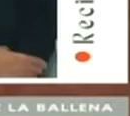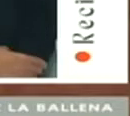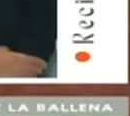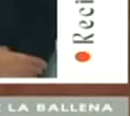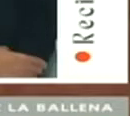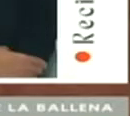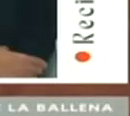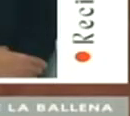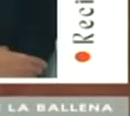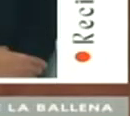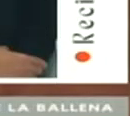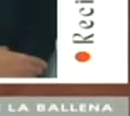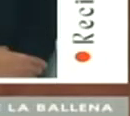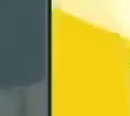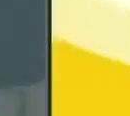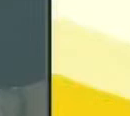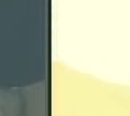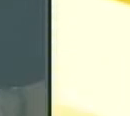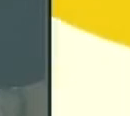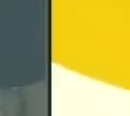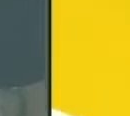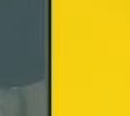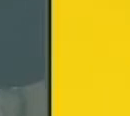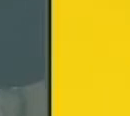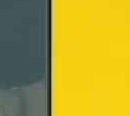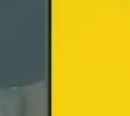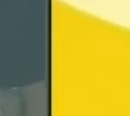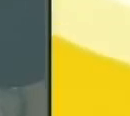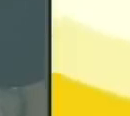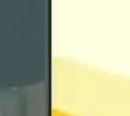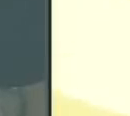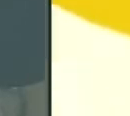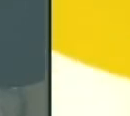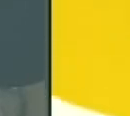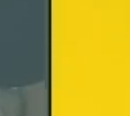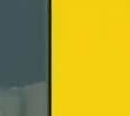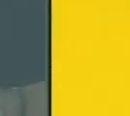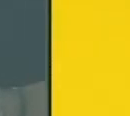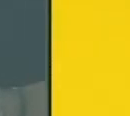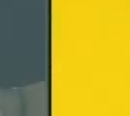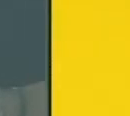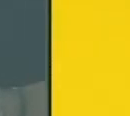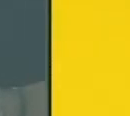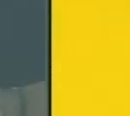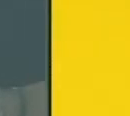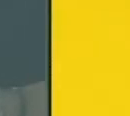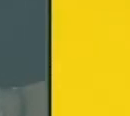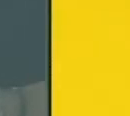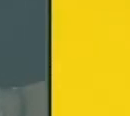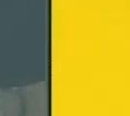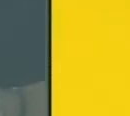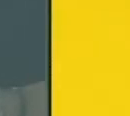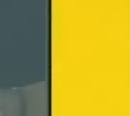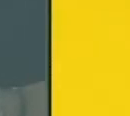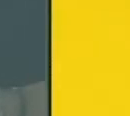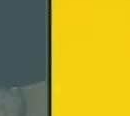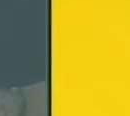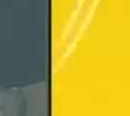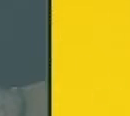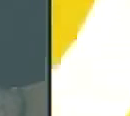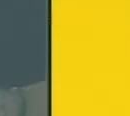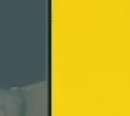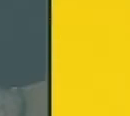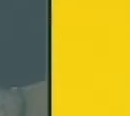aprovechando todo lo que ha sido el Festival Mundial de Poesía, que deja entonces la oportunidad de que usted disfrute hoy día de